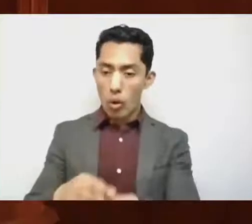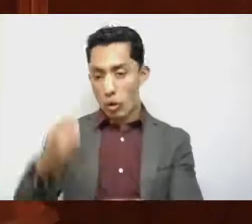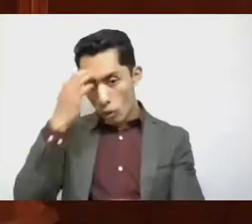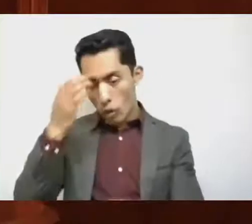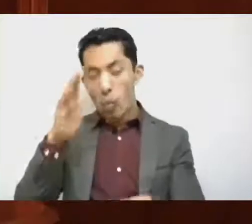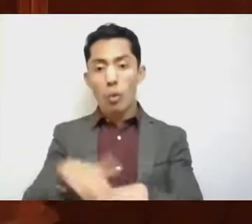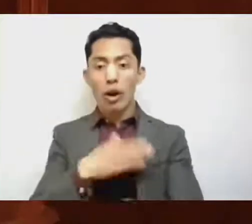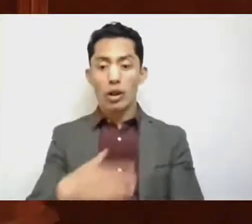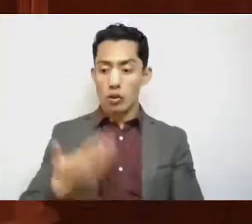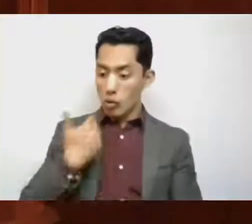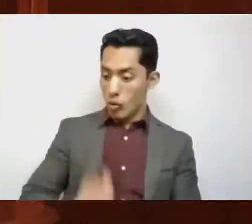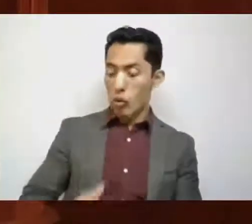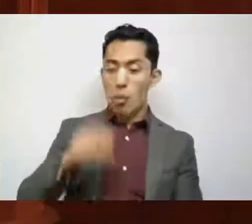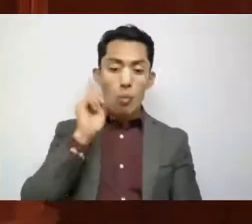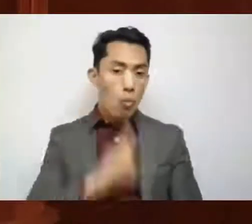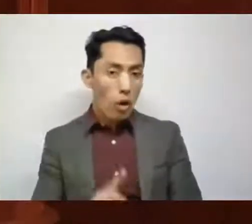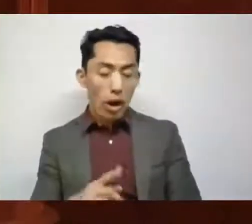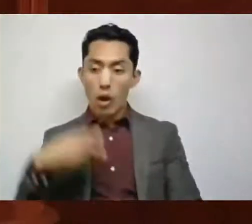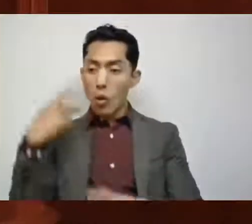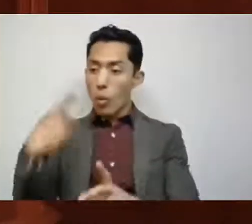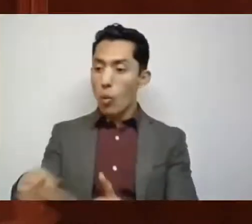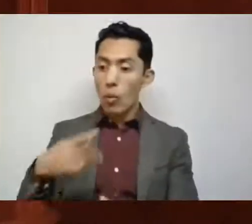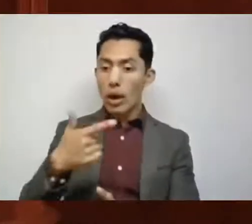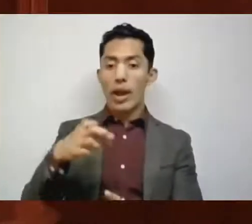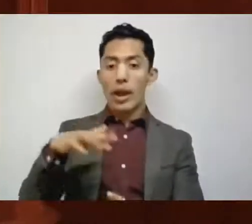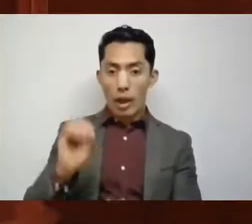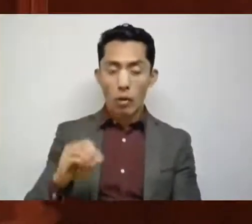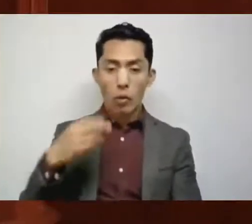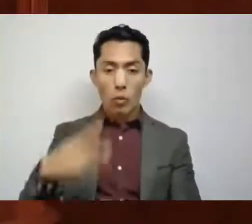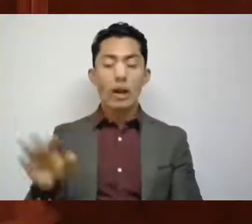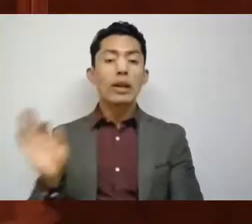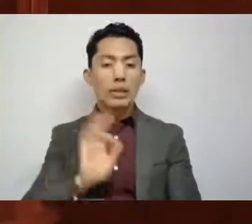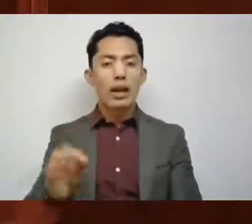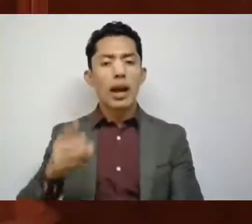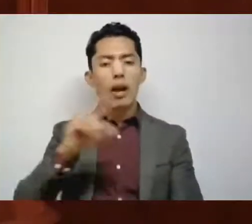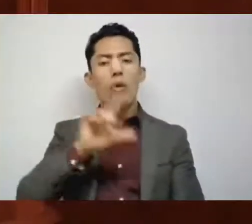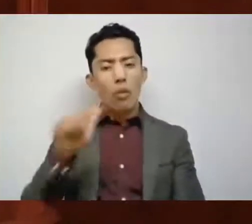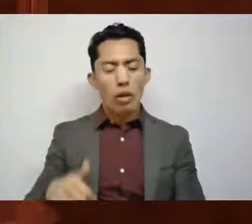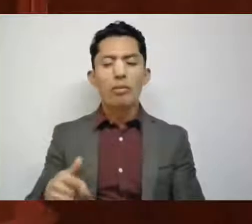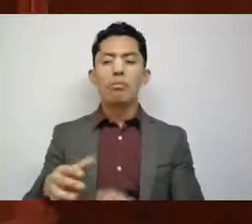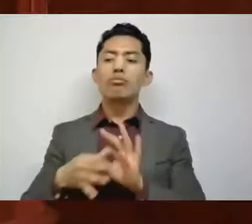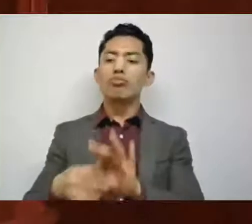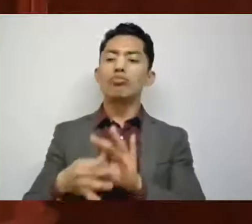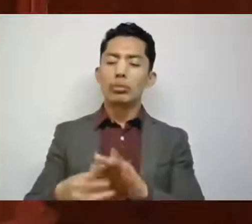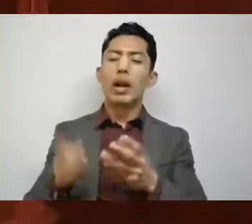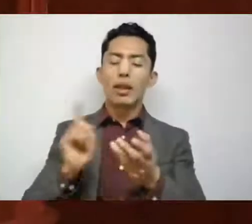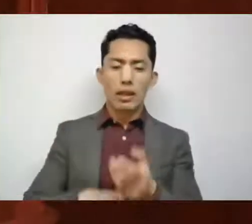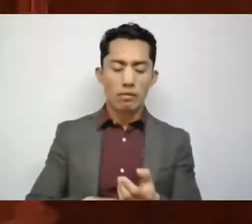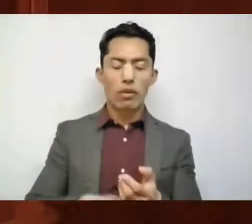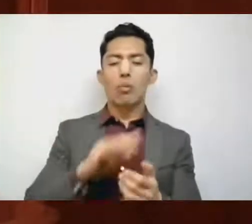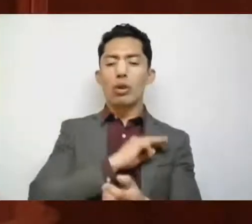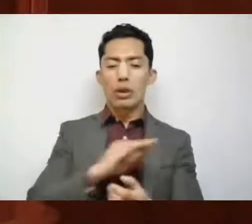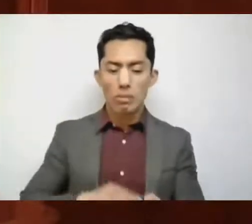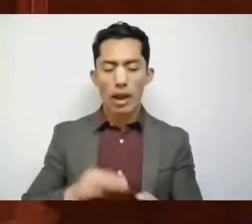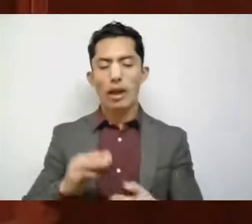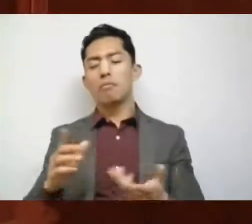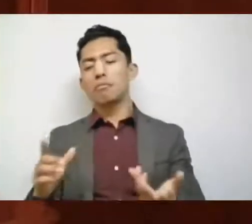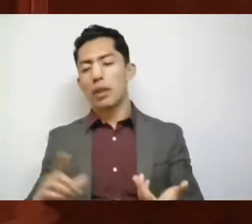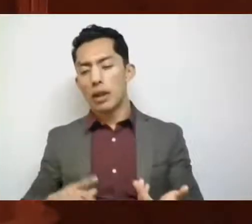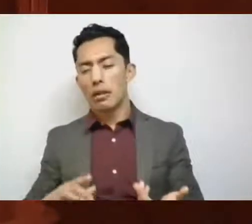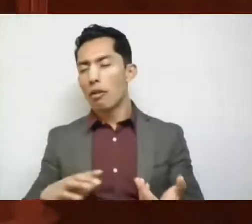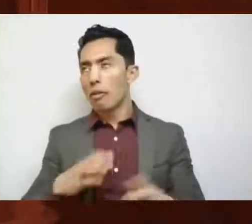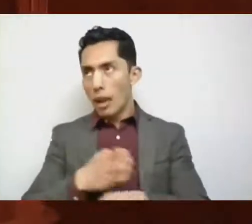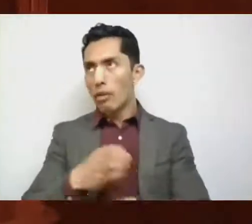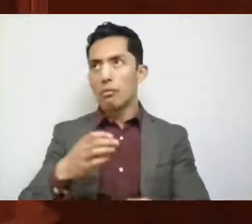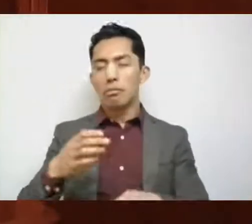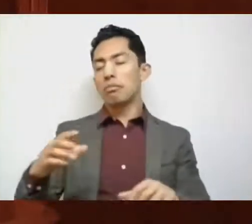de serlo, por su propio género y con la posibilidad de facilitar así las relaciones entre los tres órdenes de gobierno. De acuerdo con